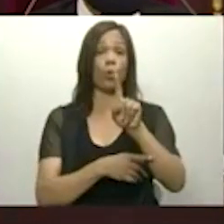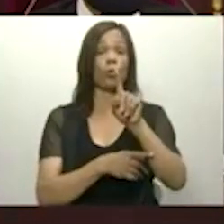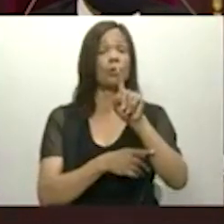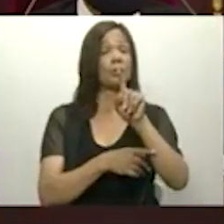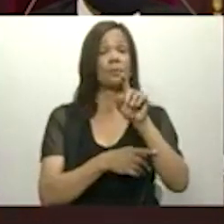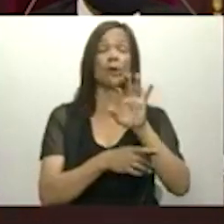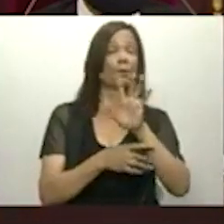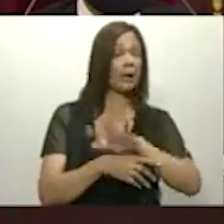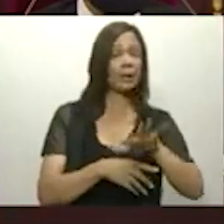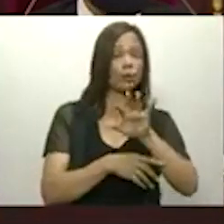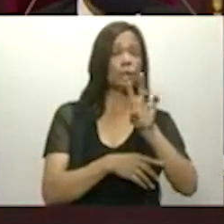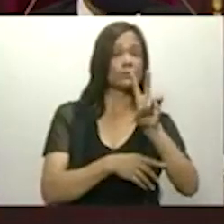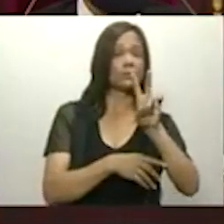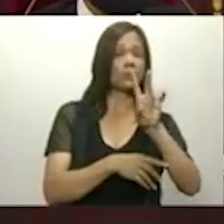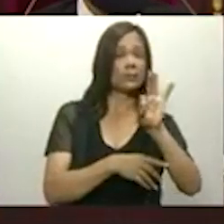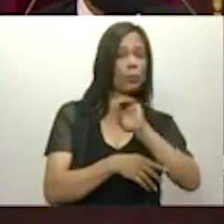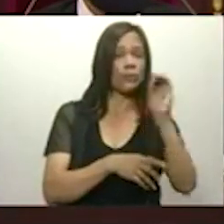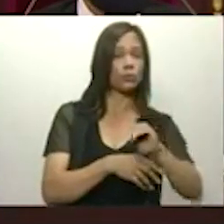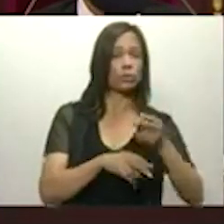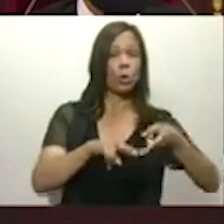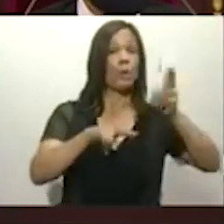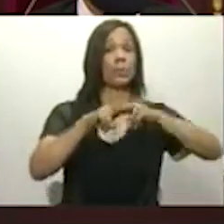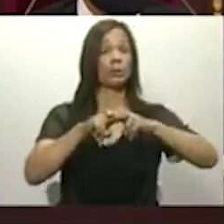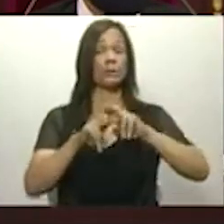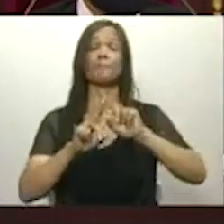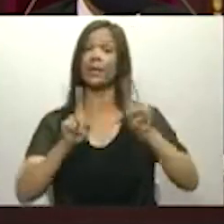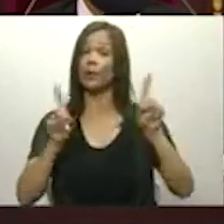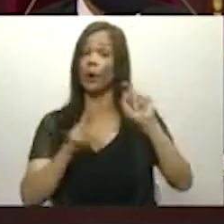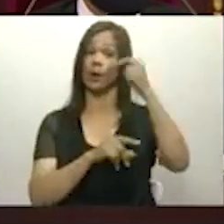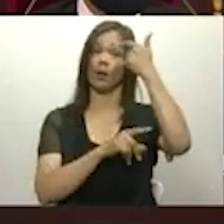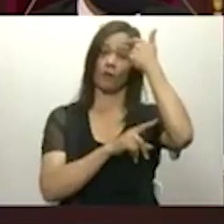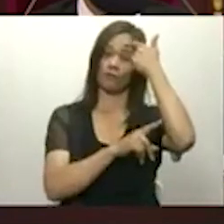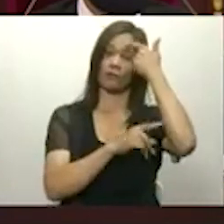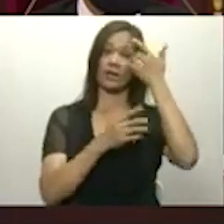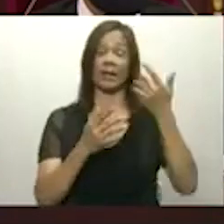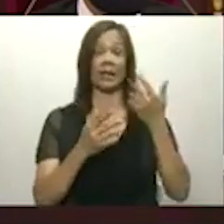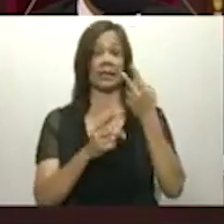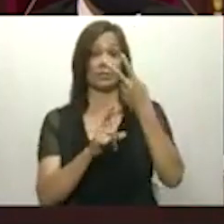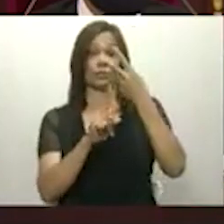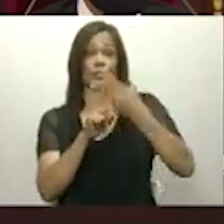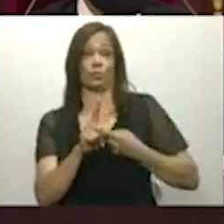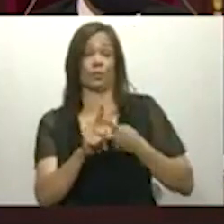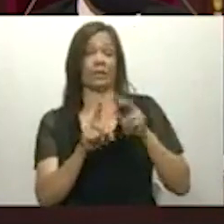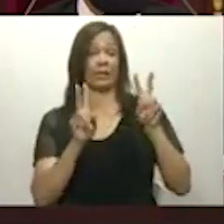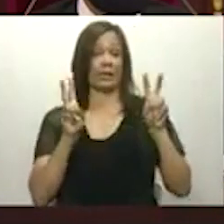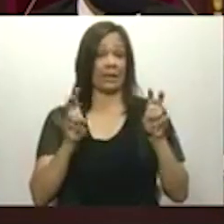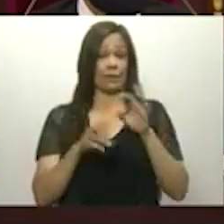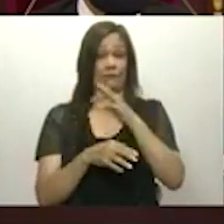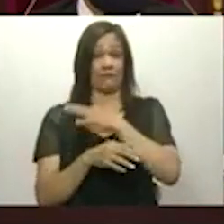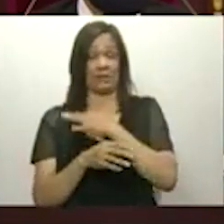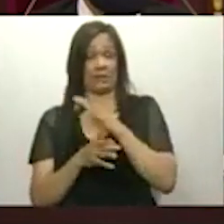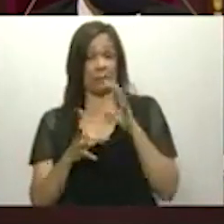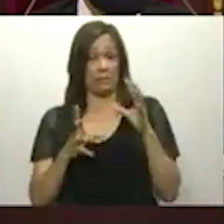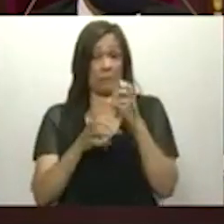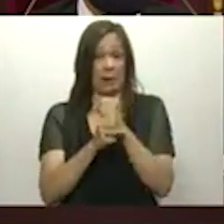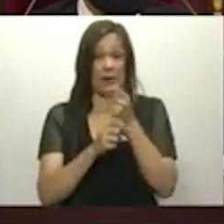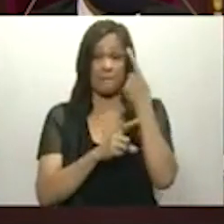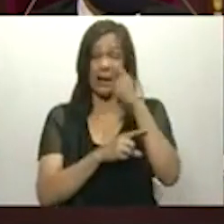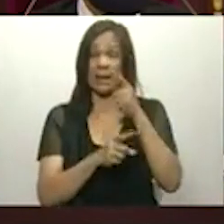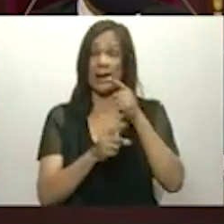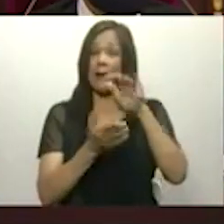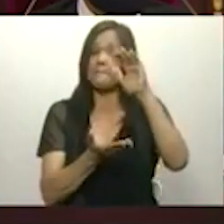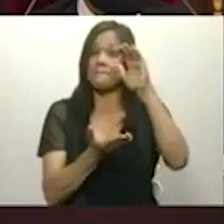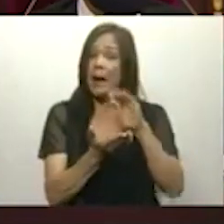79%. El gobierno, solo en estos dos meses de enero y febrero, para paliar estos